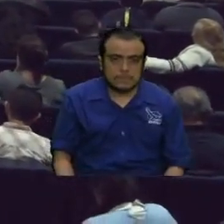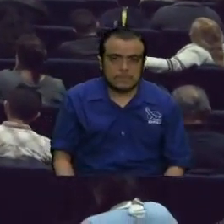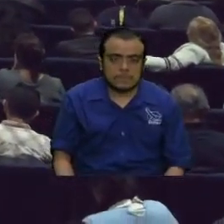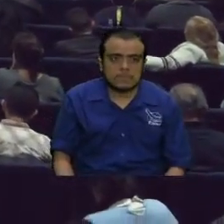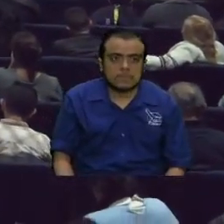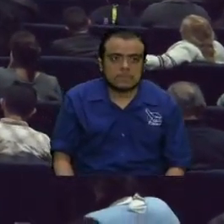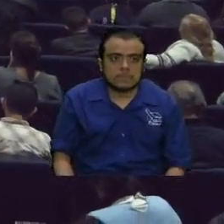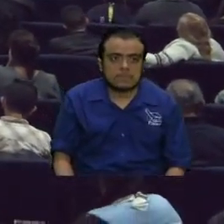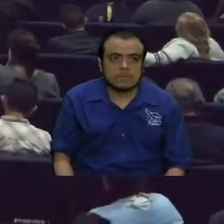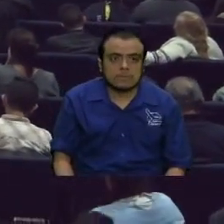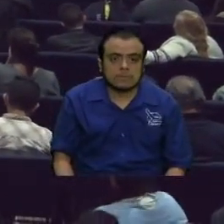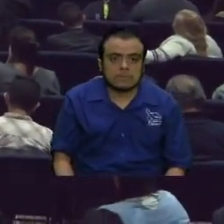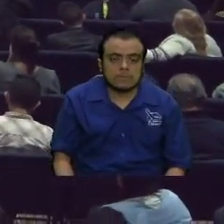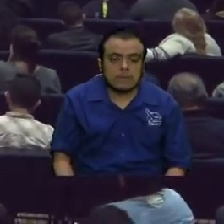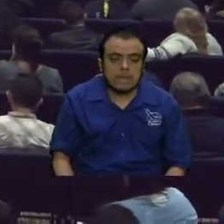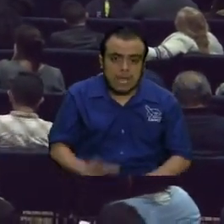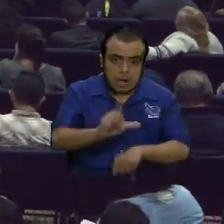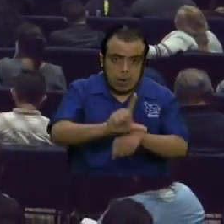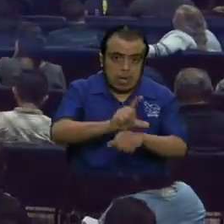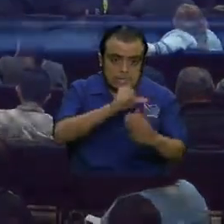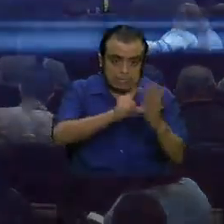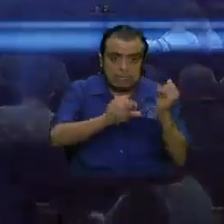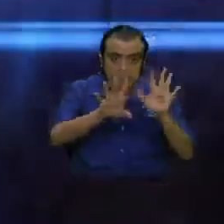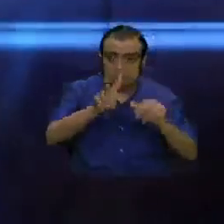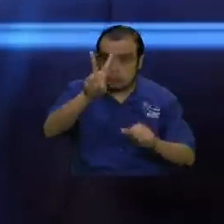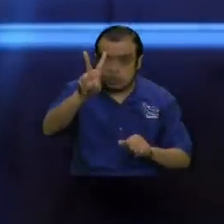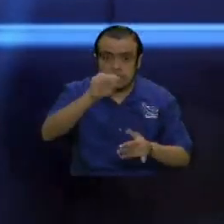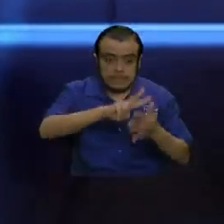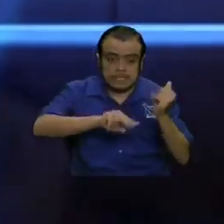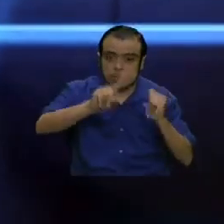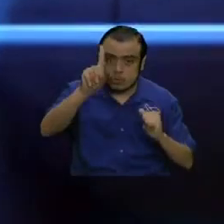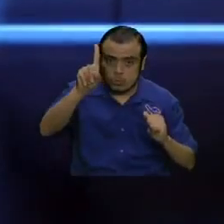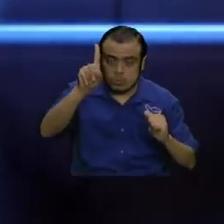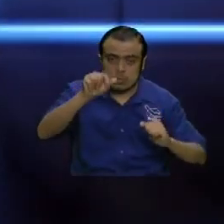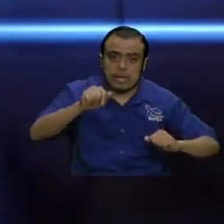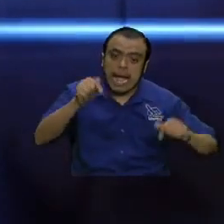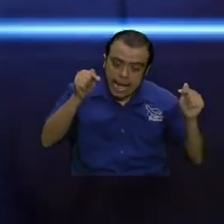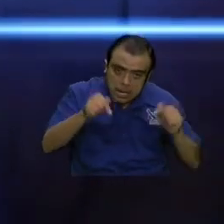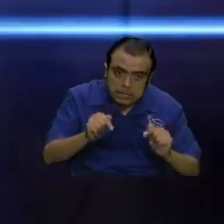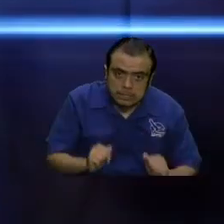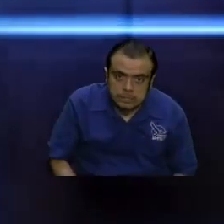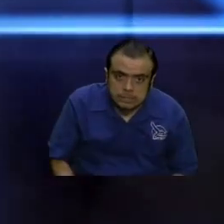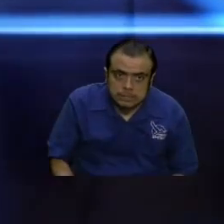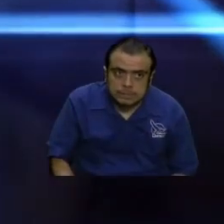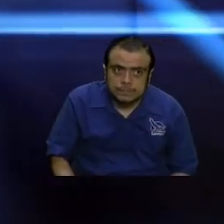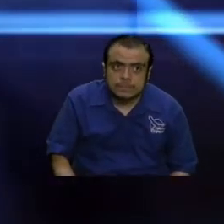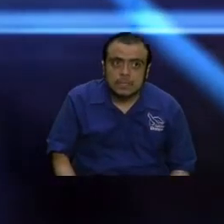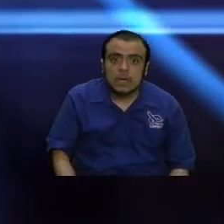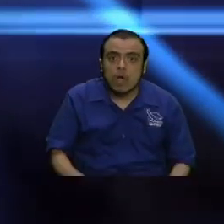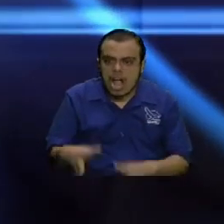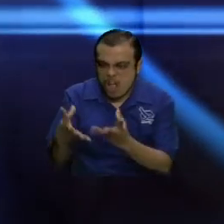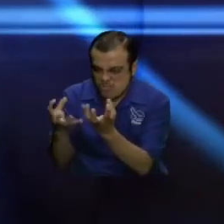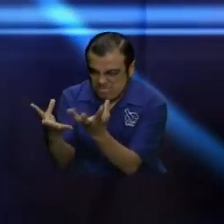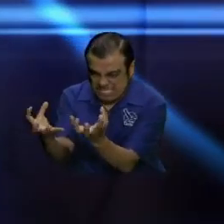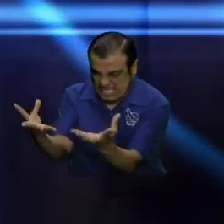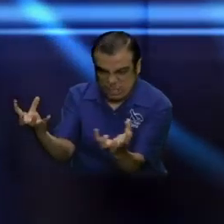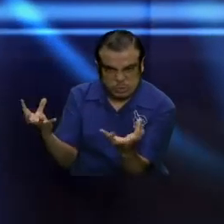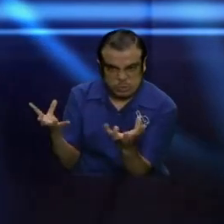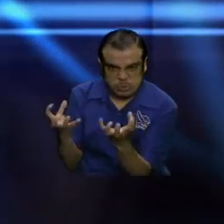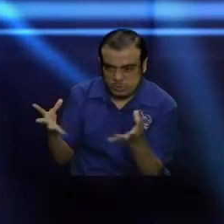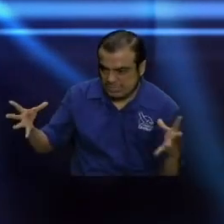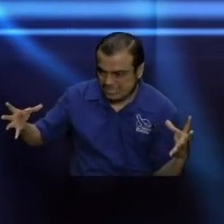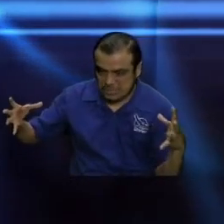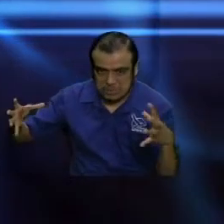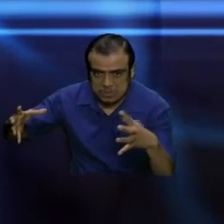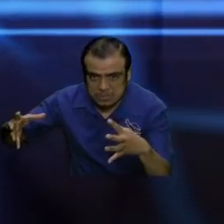Ah, bueno, primero está este Lucas 12, 1. En esas circunstancias, cuando una multitud de miles y miles se habían